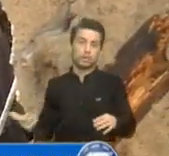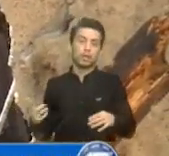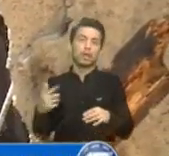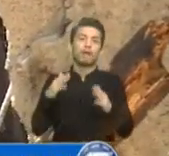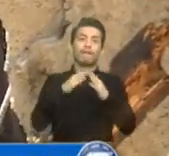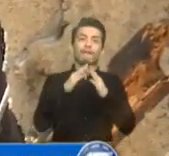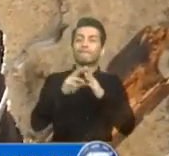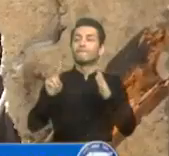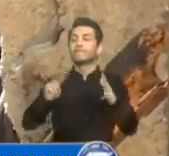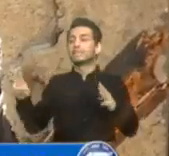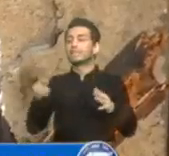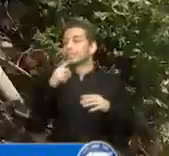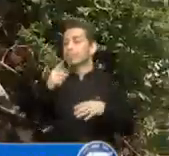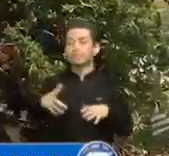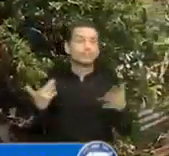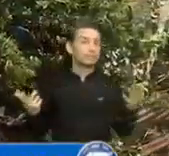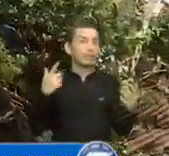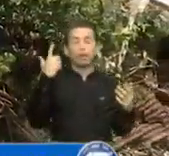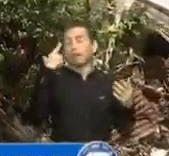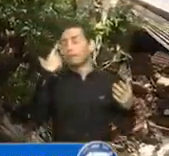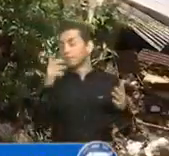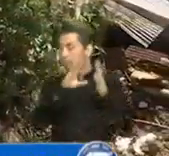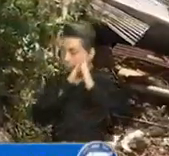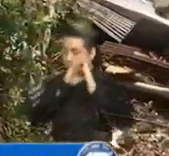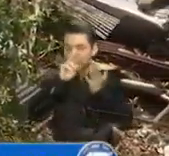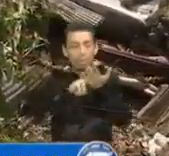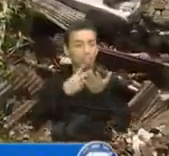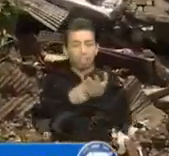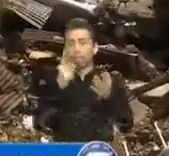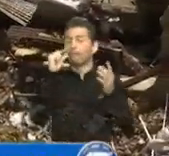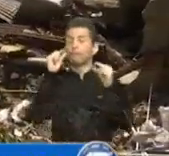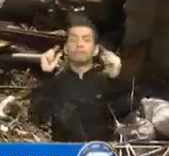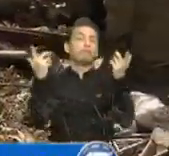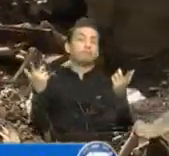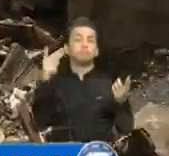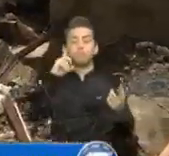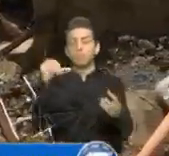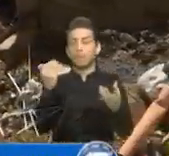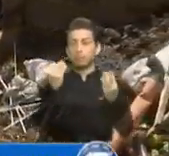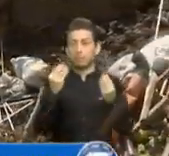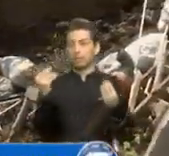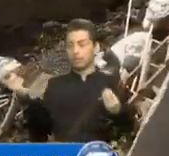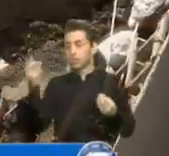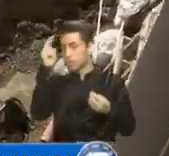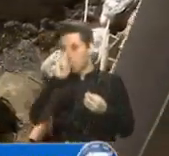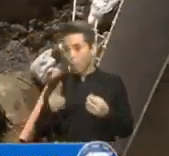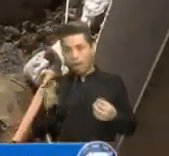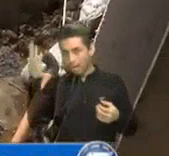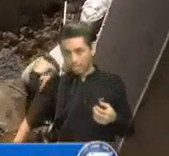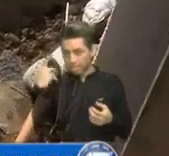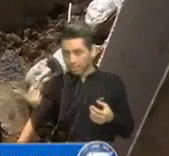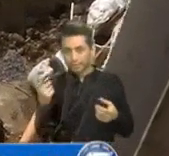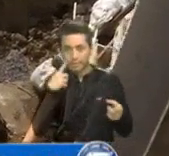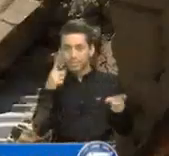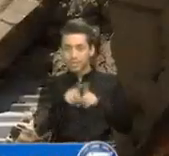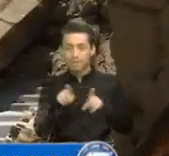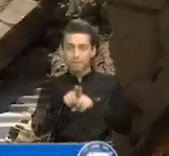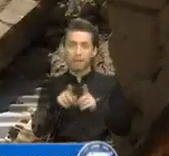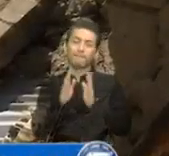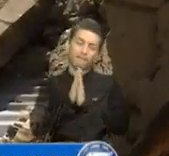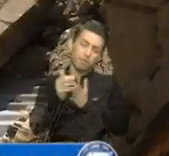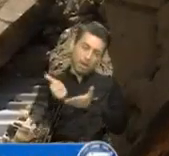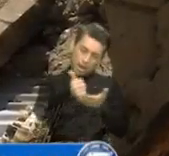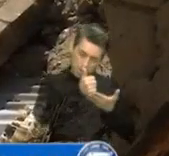no han podido conciliar el sueño por el temor. Aseguran que nunca habían vivido una situación similar y solicitan apoyo para saber qué